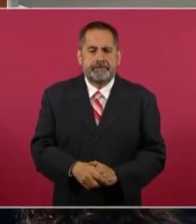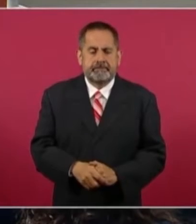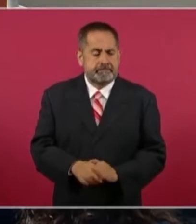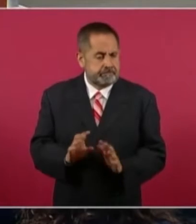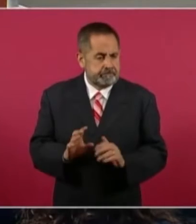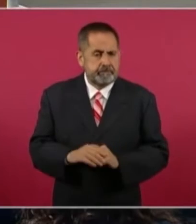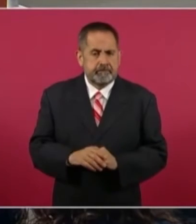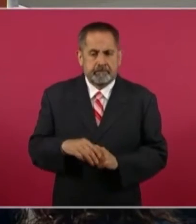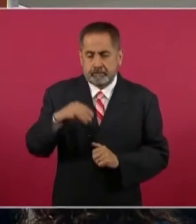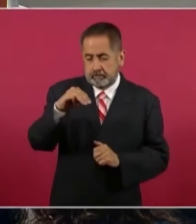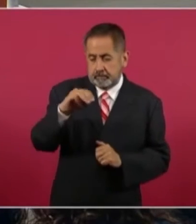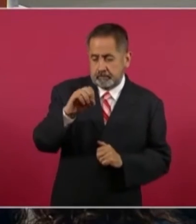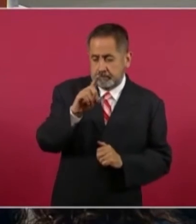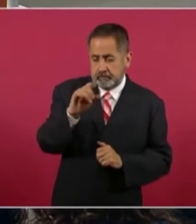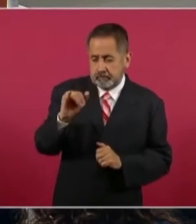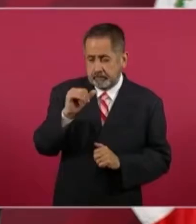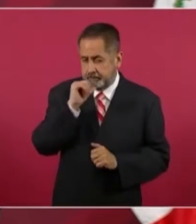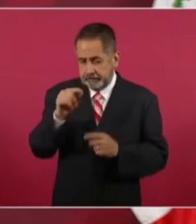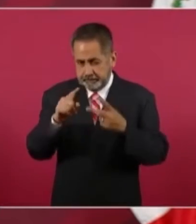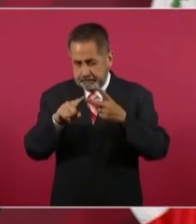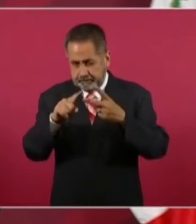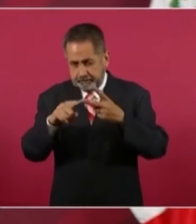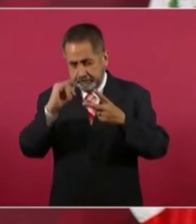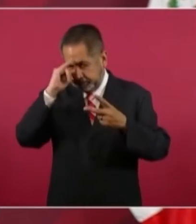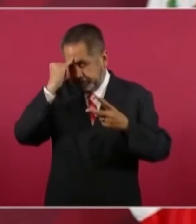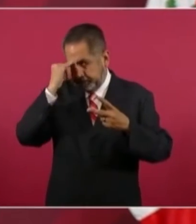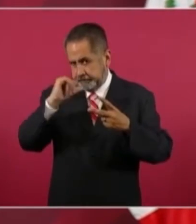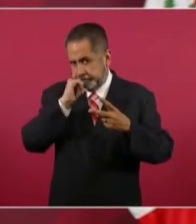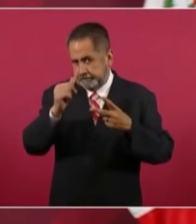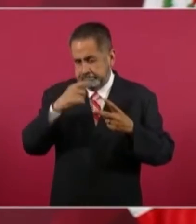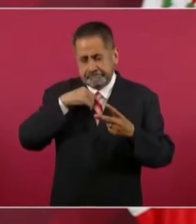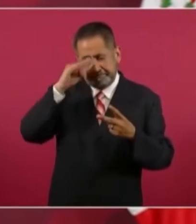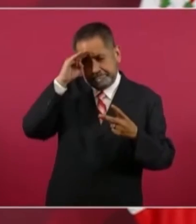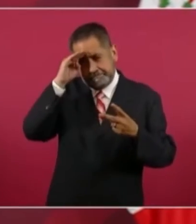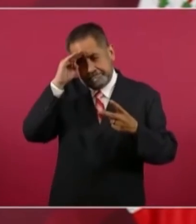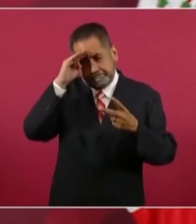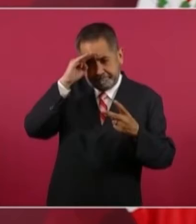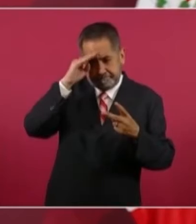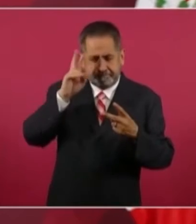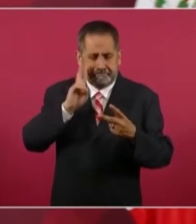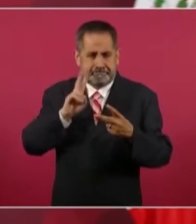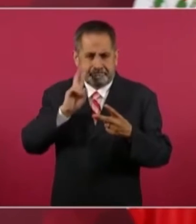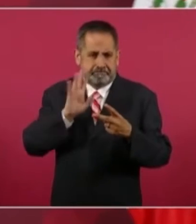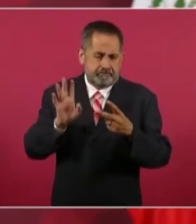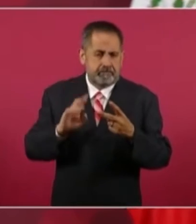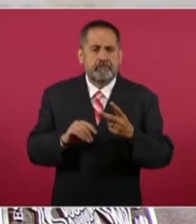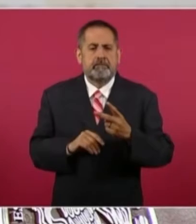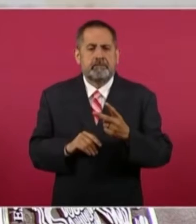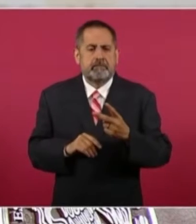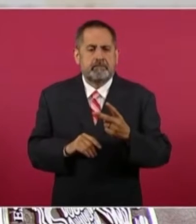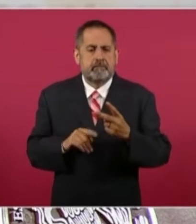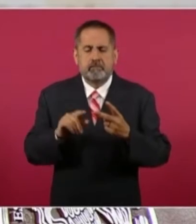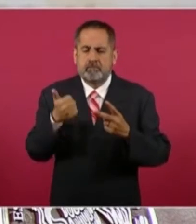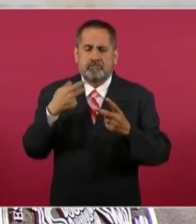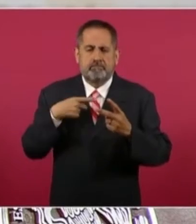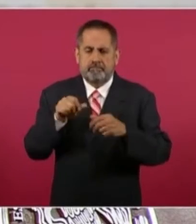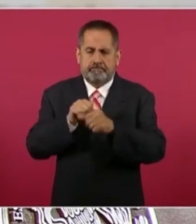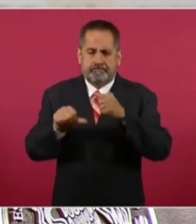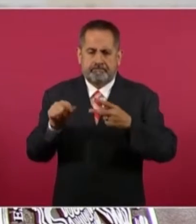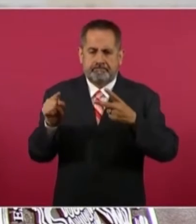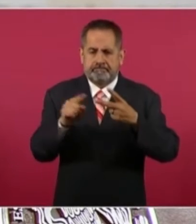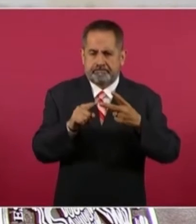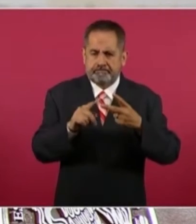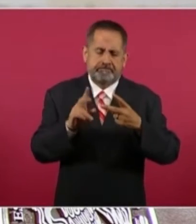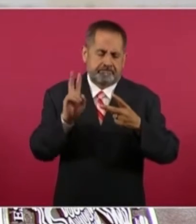Si no es Modi, habría que pensar en alguien